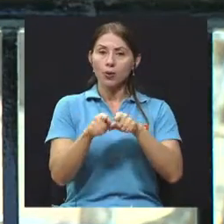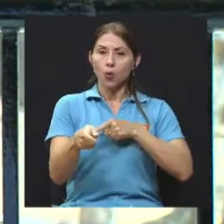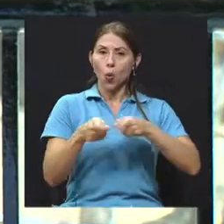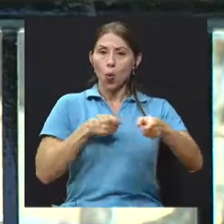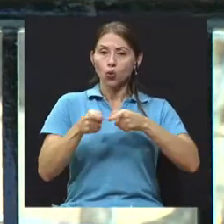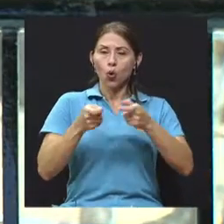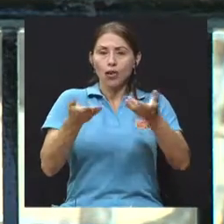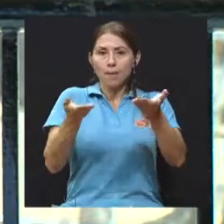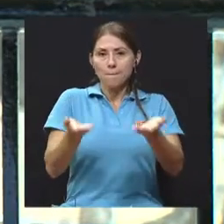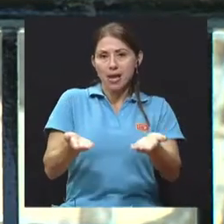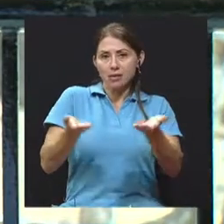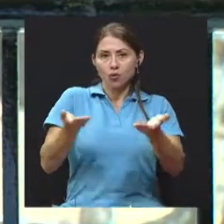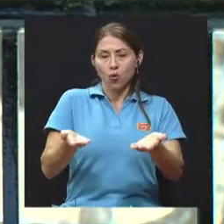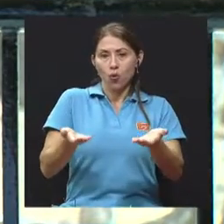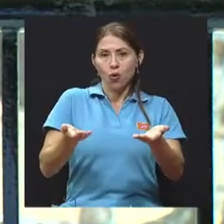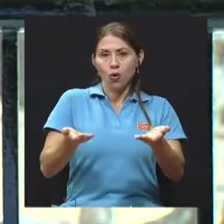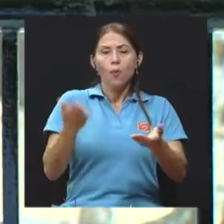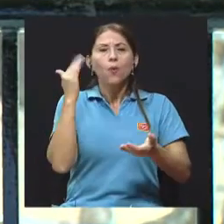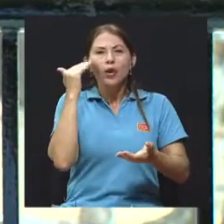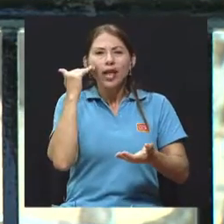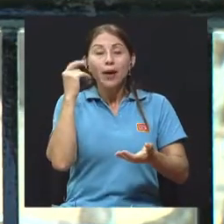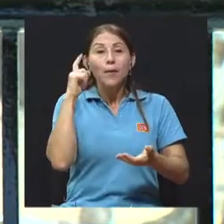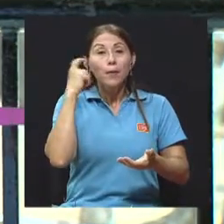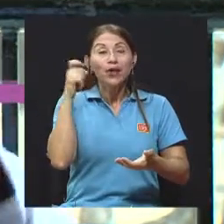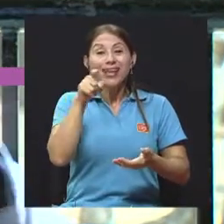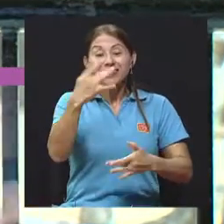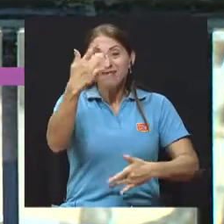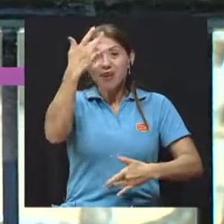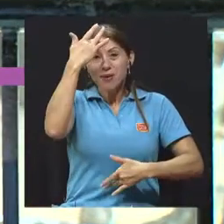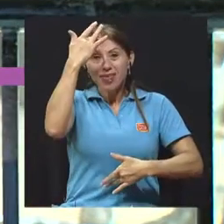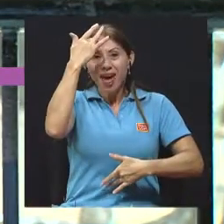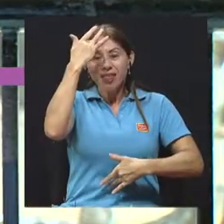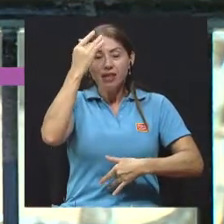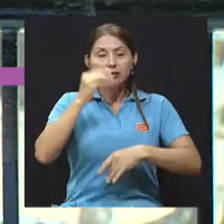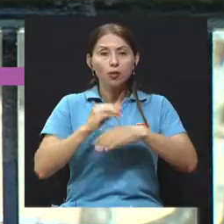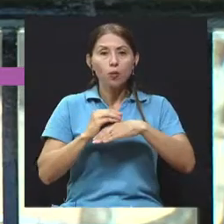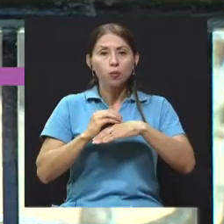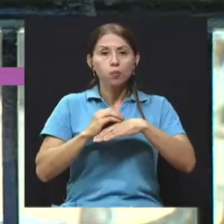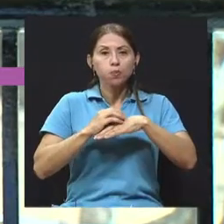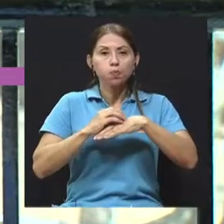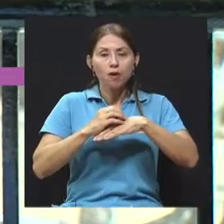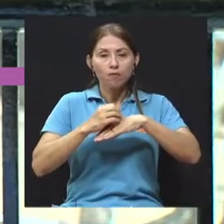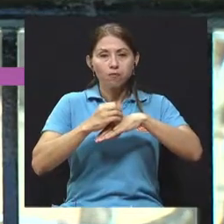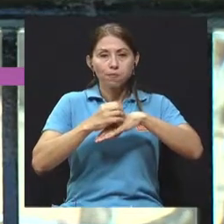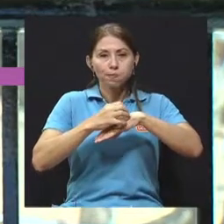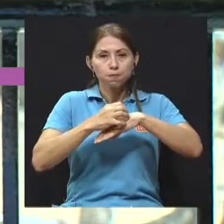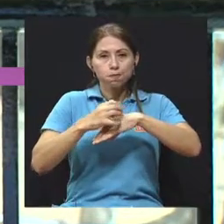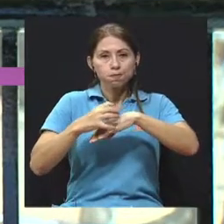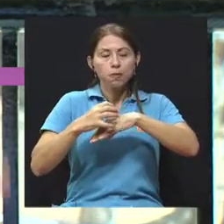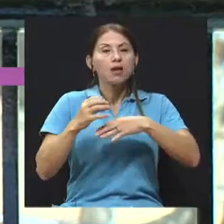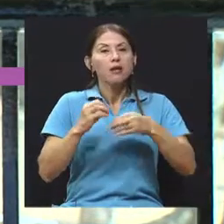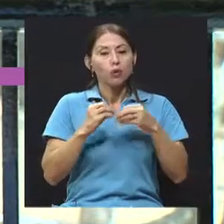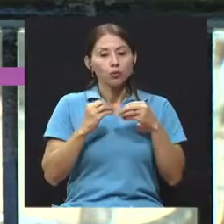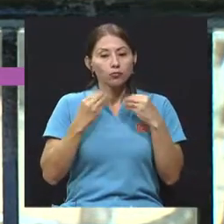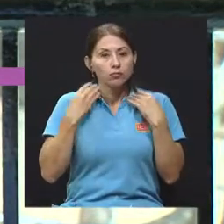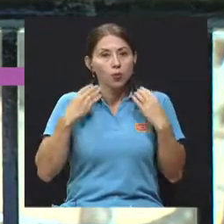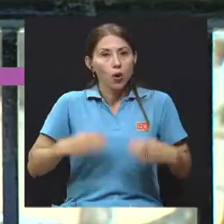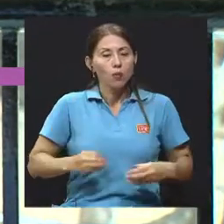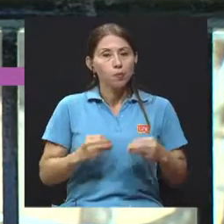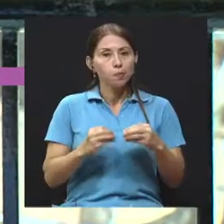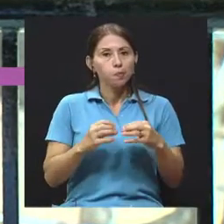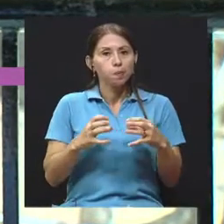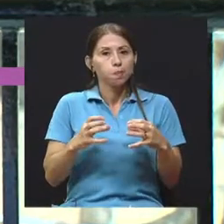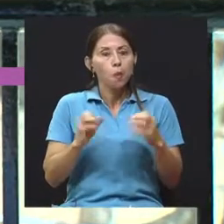eso debido a que esta enfermedad, pues en general lo que hay es inflamación. La inflamación genera problemas cardiovasculares,